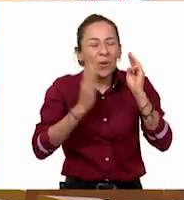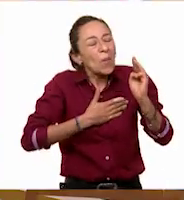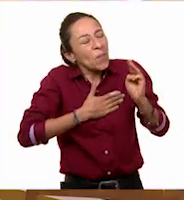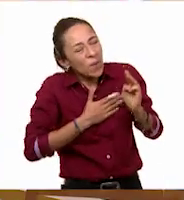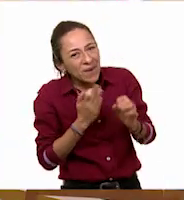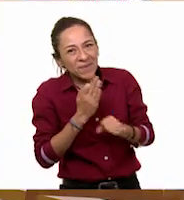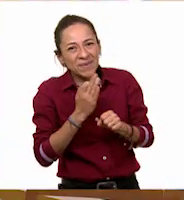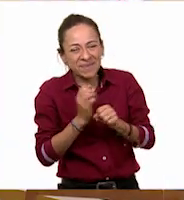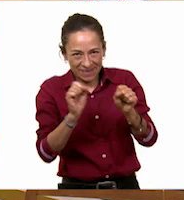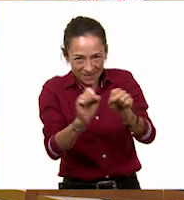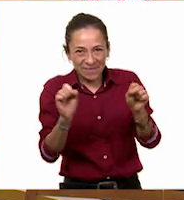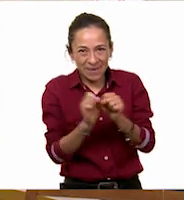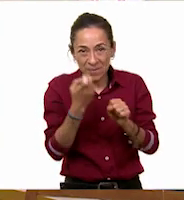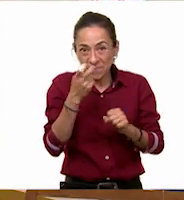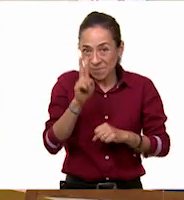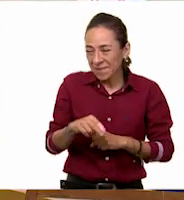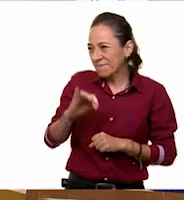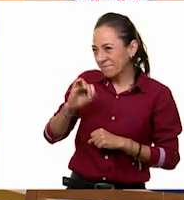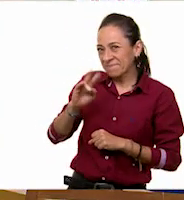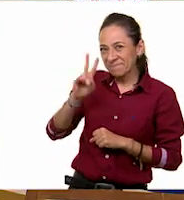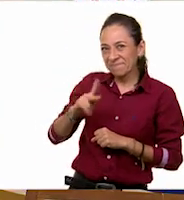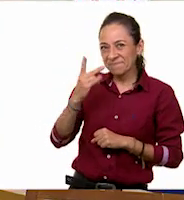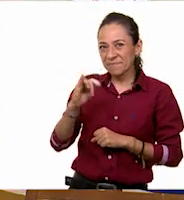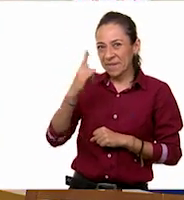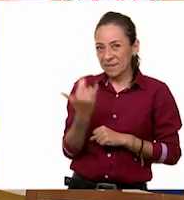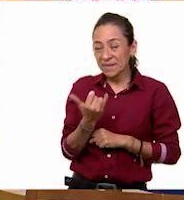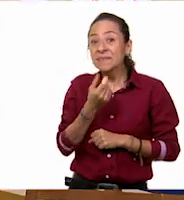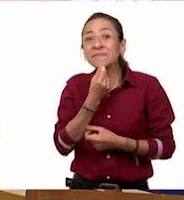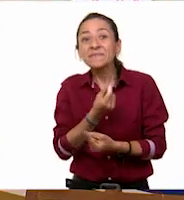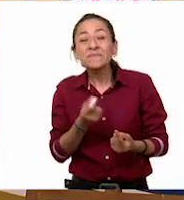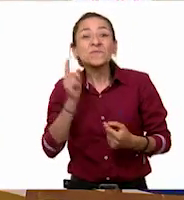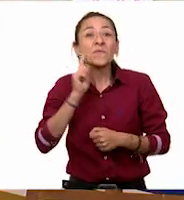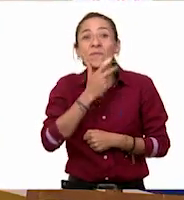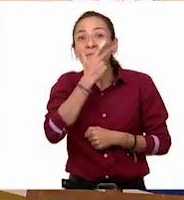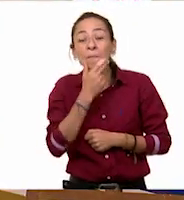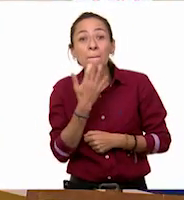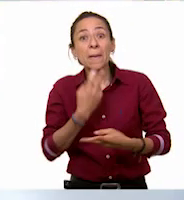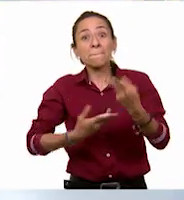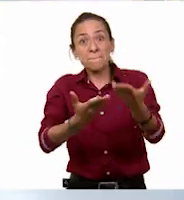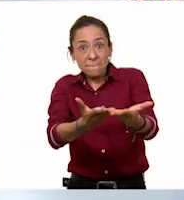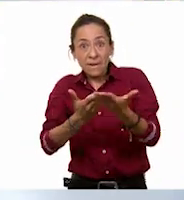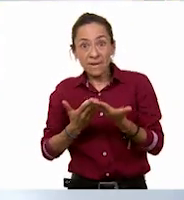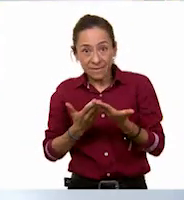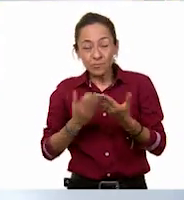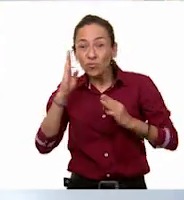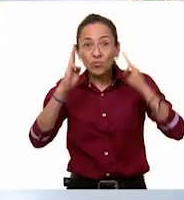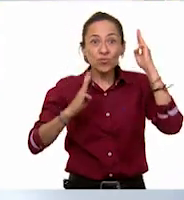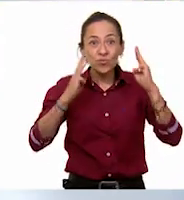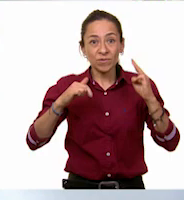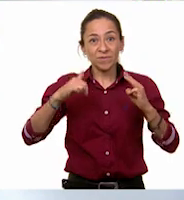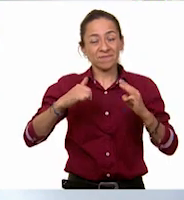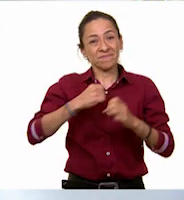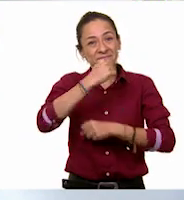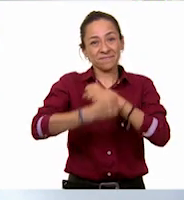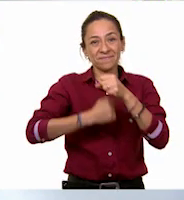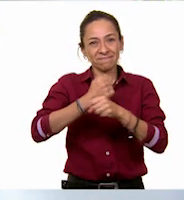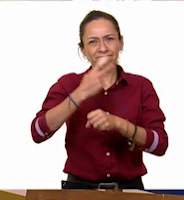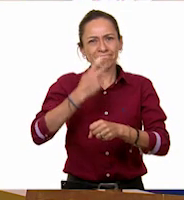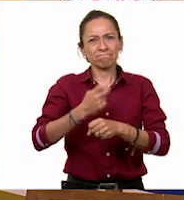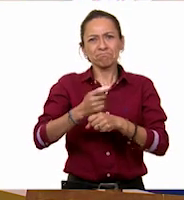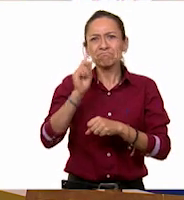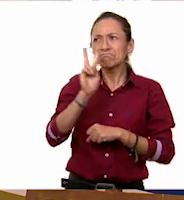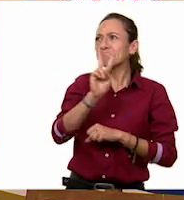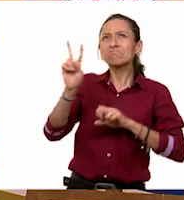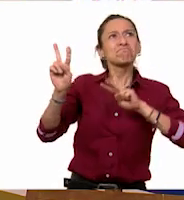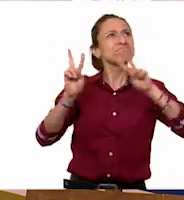¡Hola, niños! Bienvenidos al museo de segundo grado. ¿Qué les parece el museo que armamos con todas las actividades que hemos